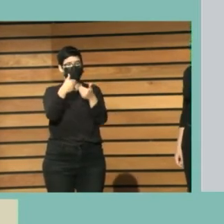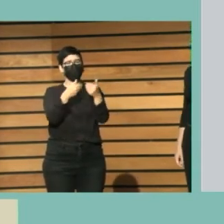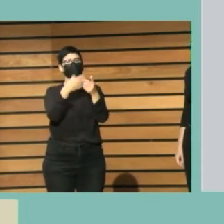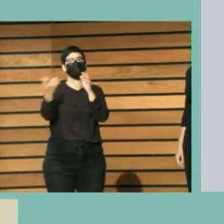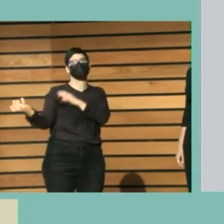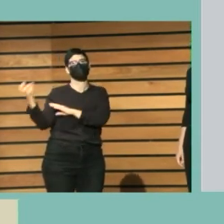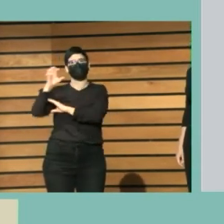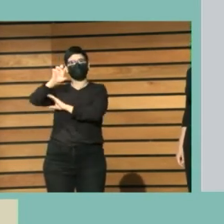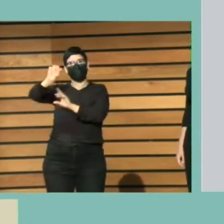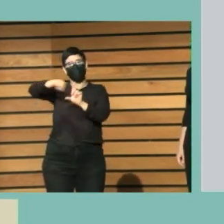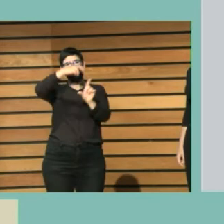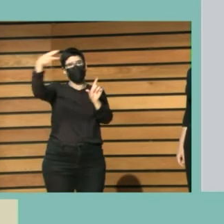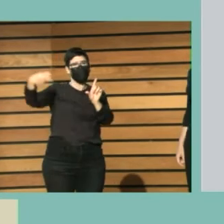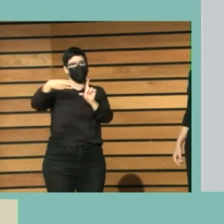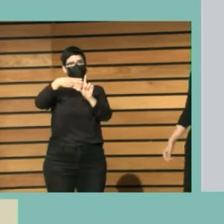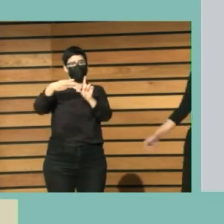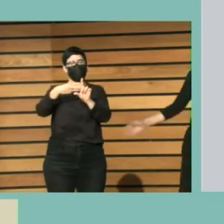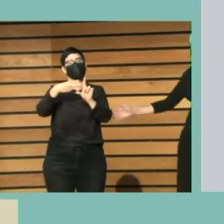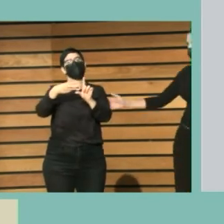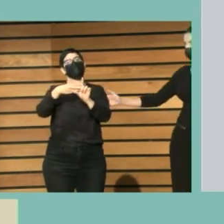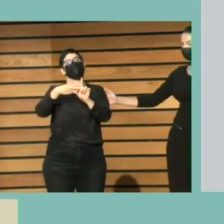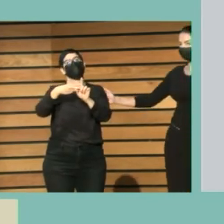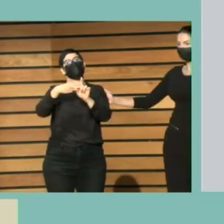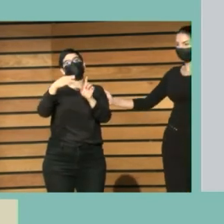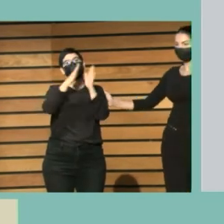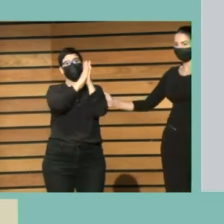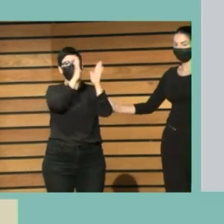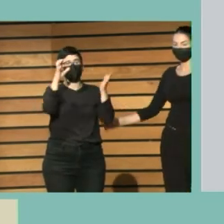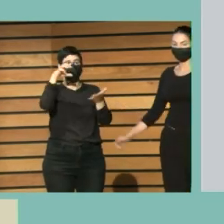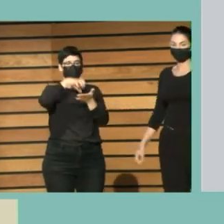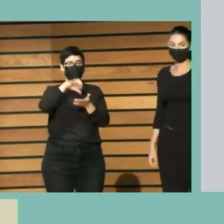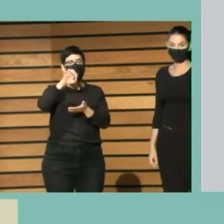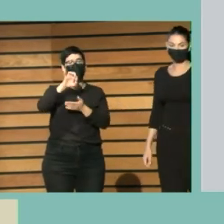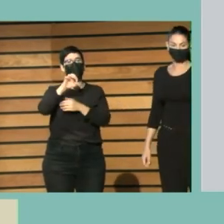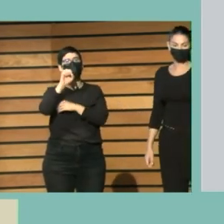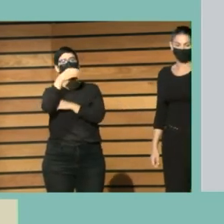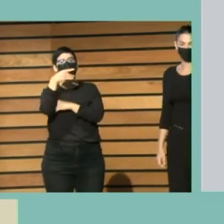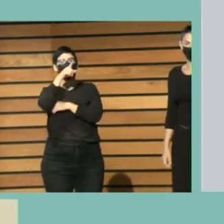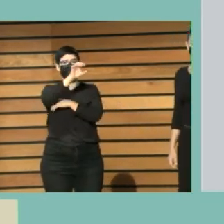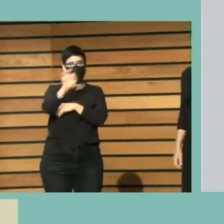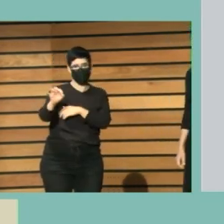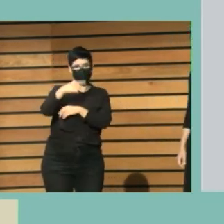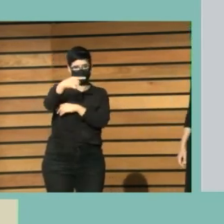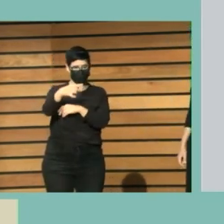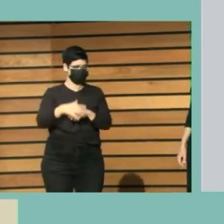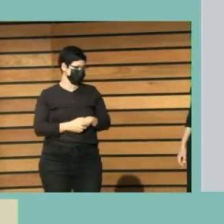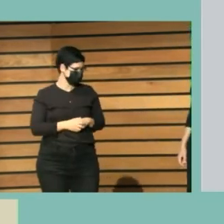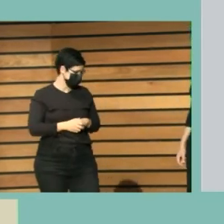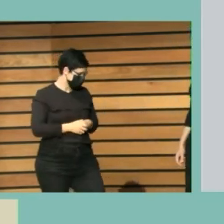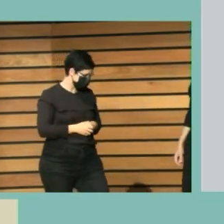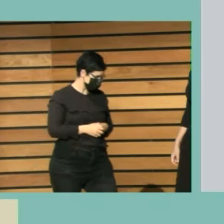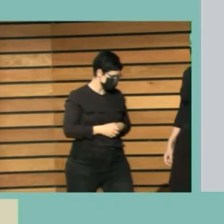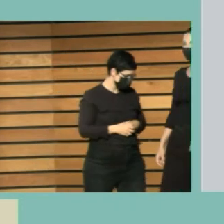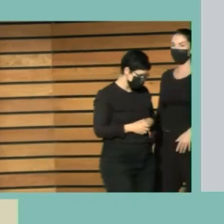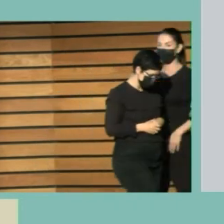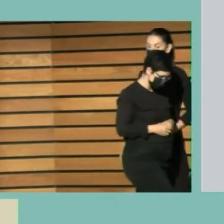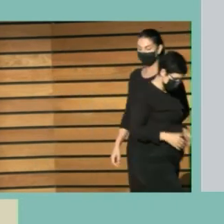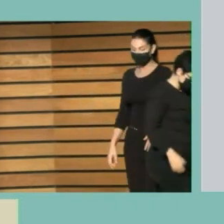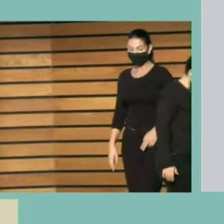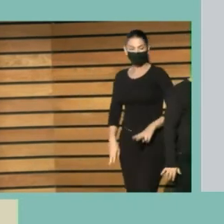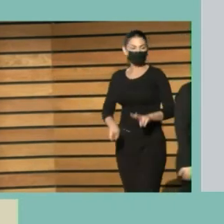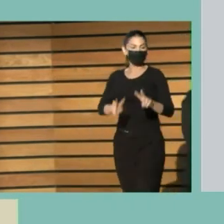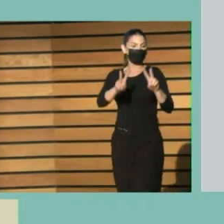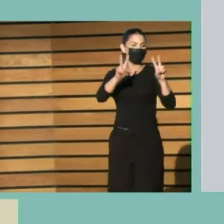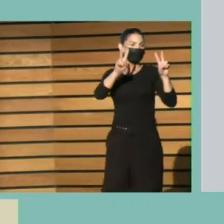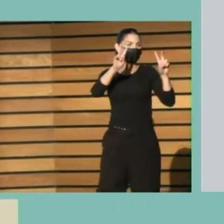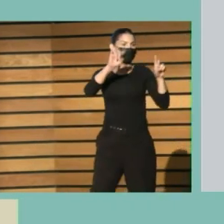biblioteca o se ha puesto en un blog en el que los mismos vecinos hacen comentarios, ¿no? Este tipo de proyectos,